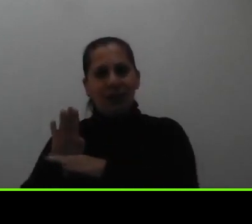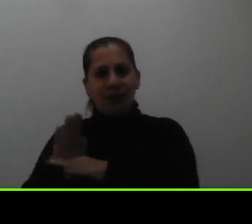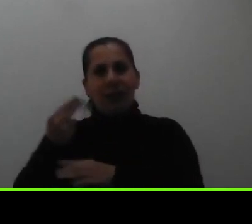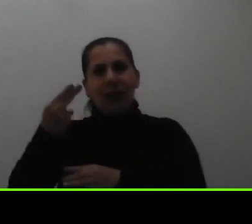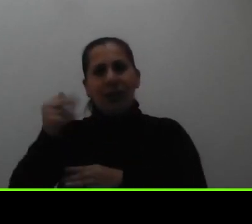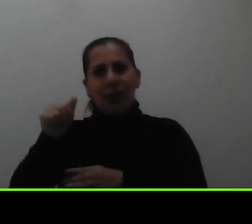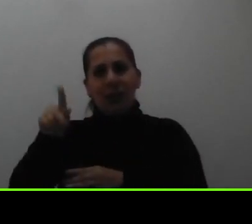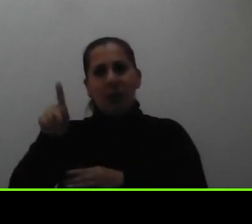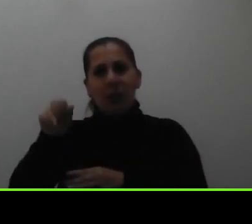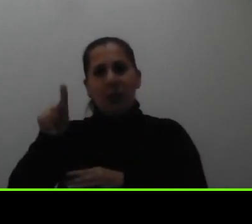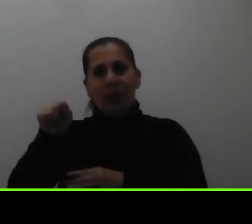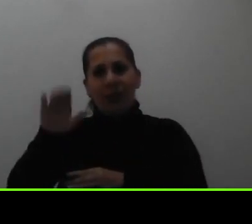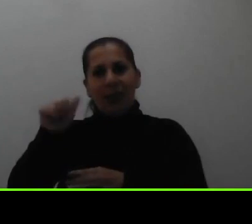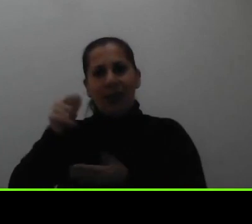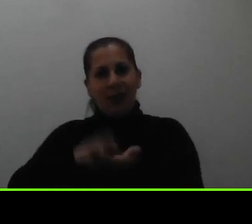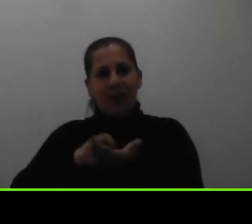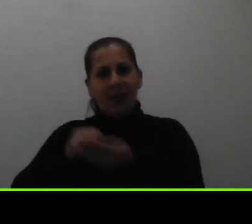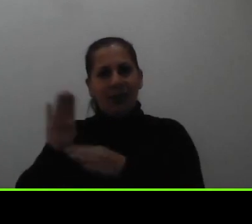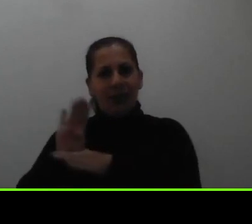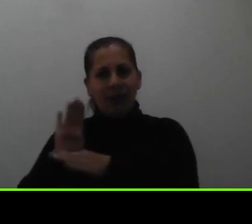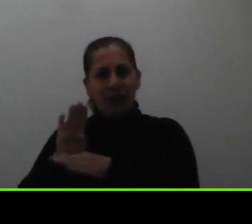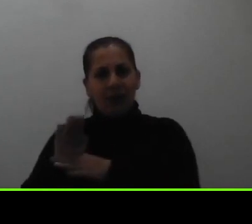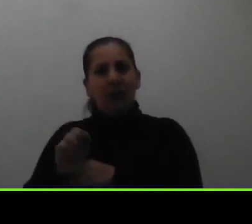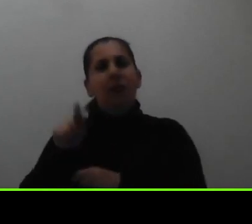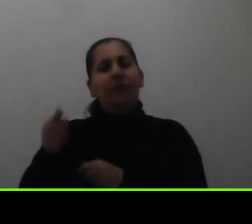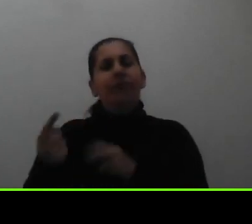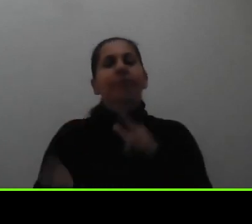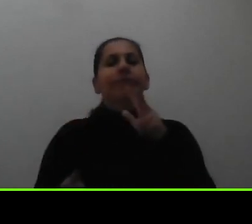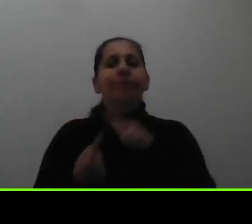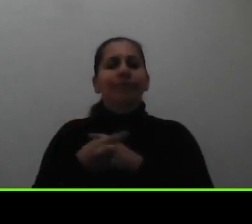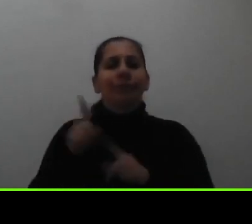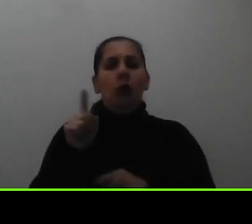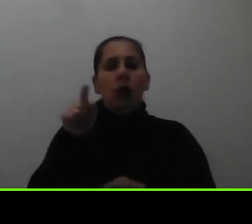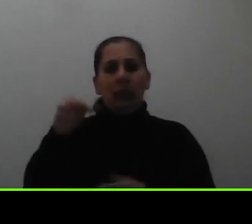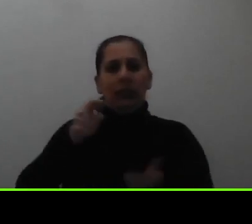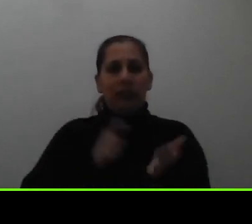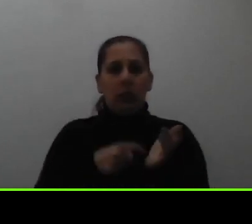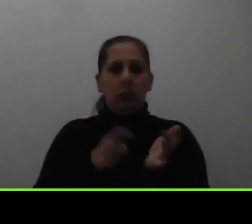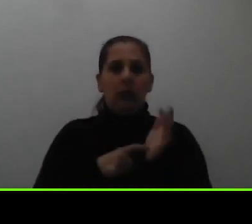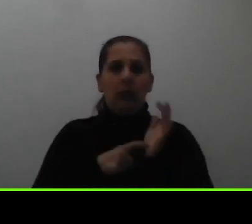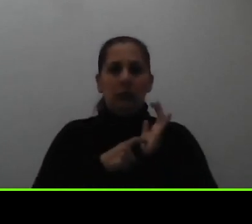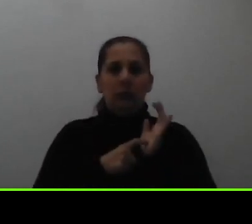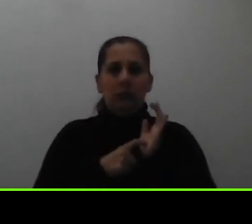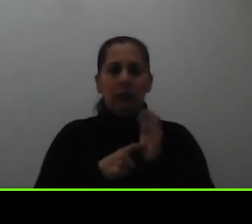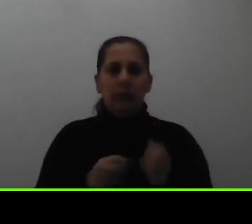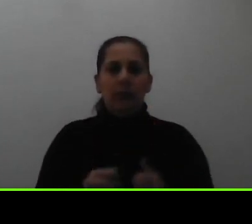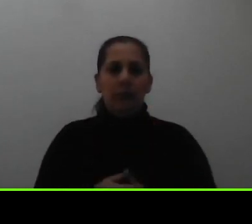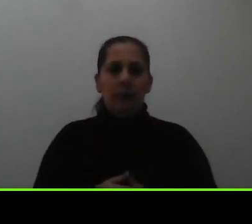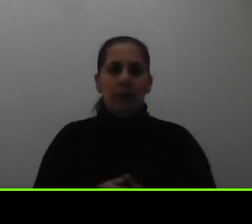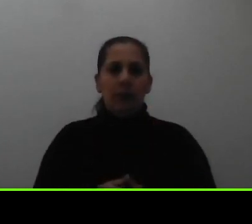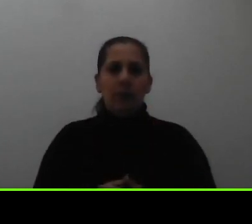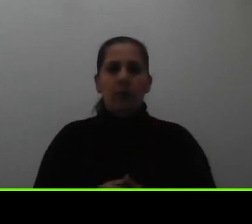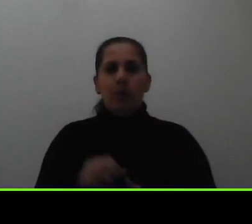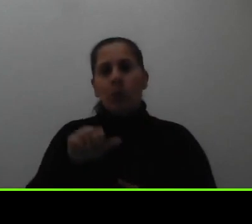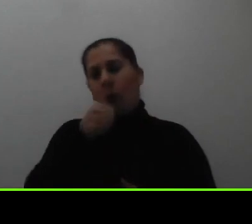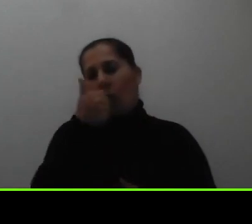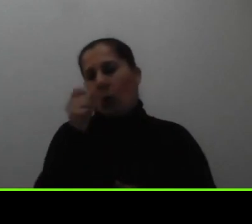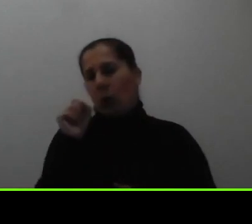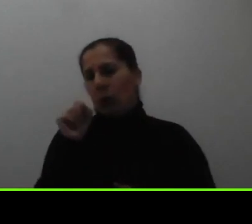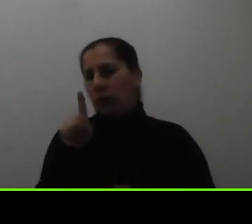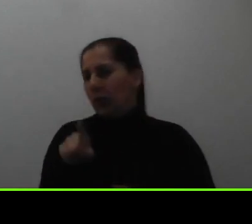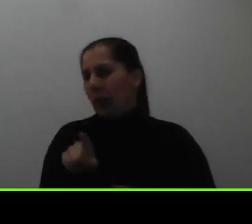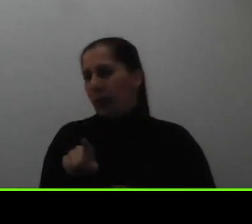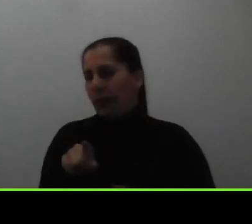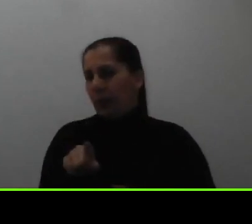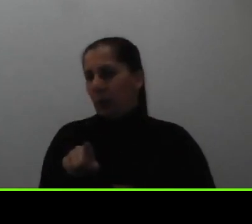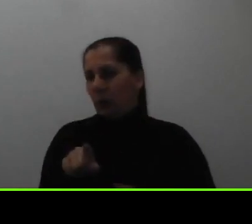indica en la parte de deudas si la otra pregunta era